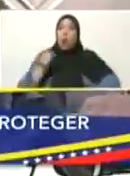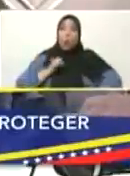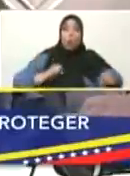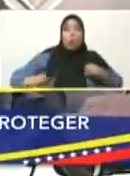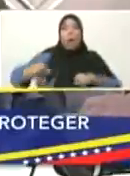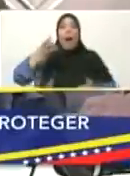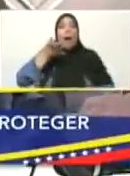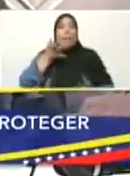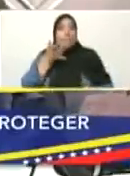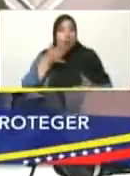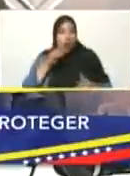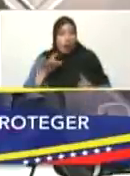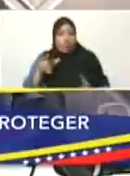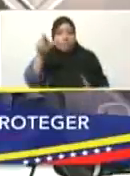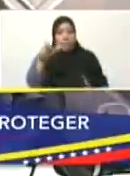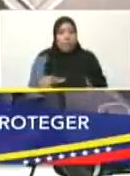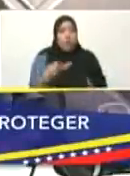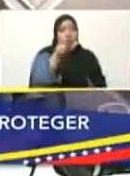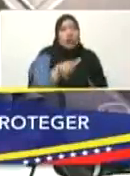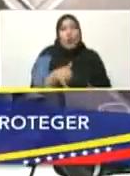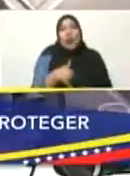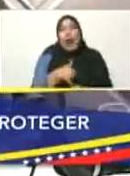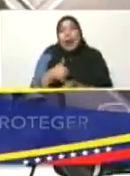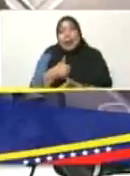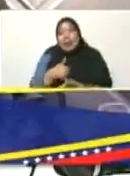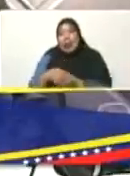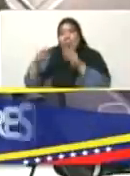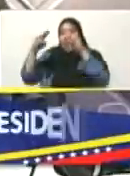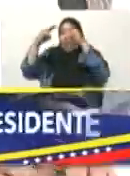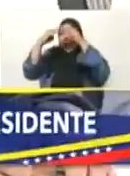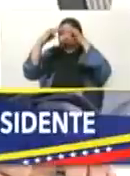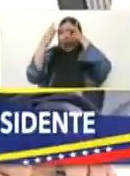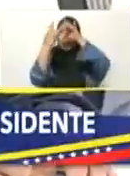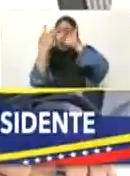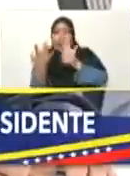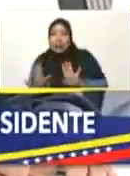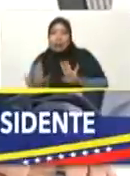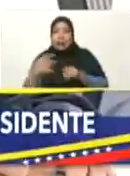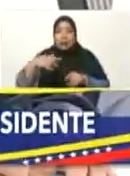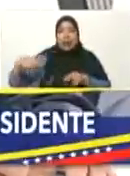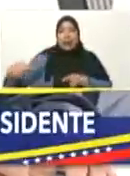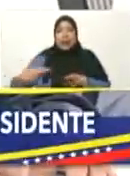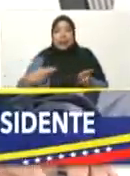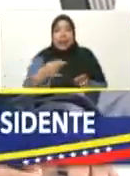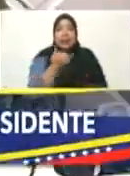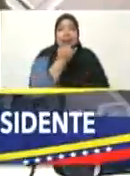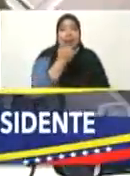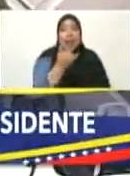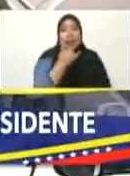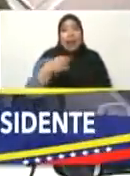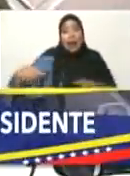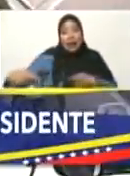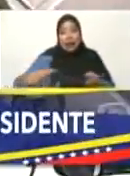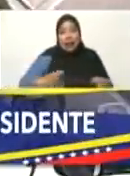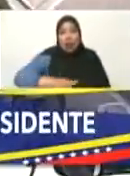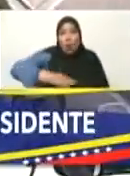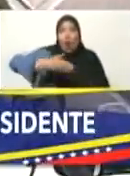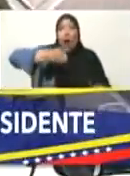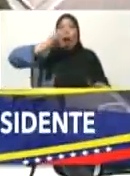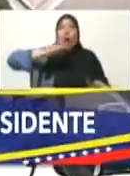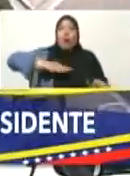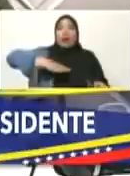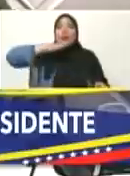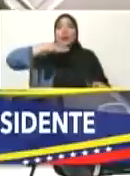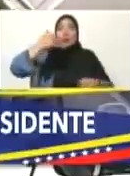que estén en situación de riesgo. Quebradas, lugares de crecimiento de ríos que estén